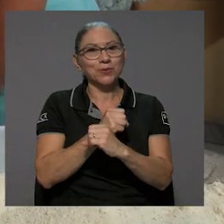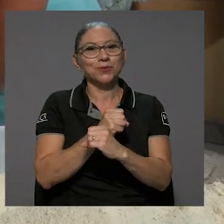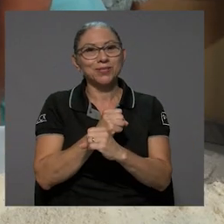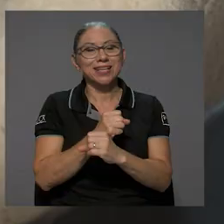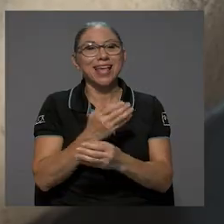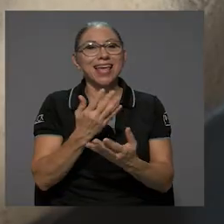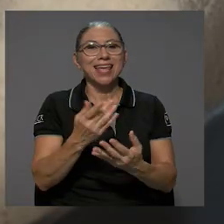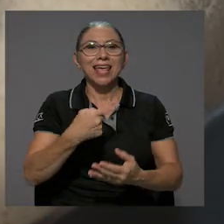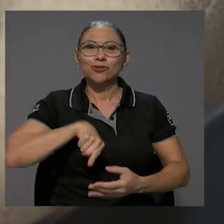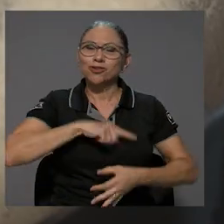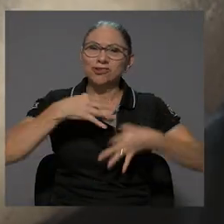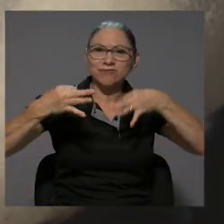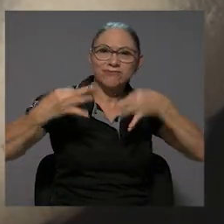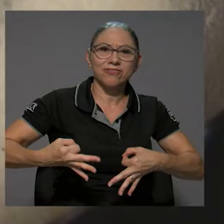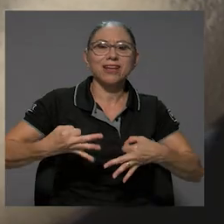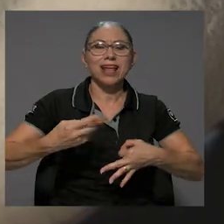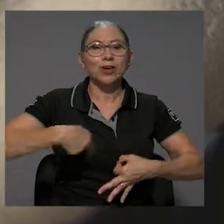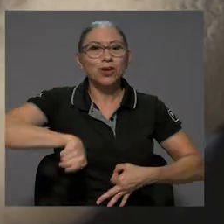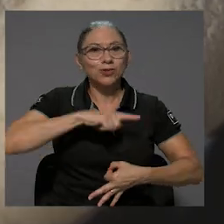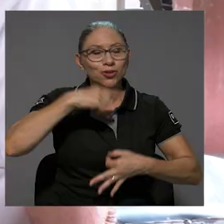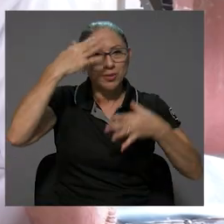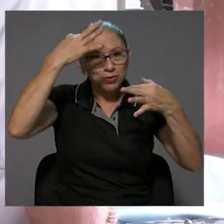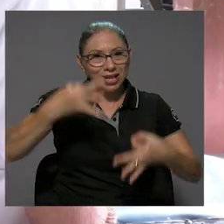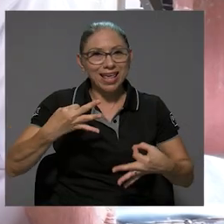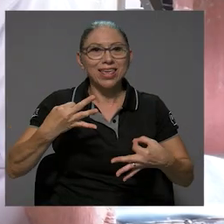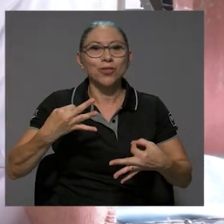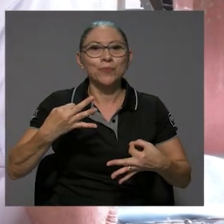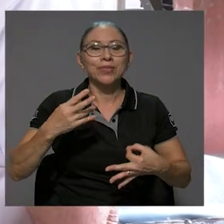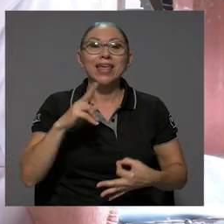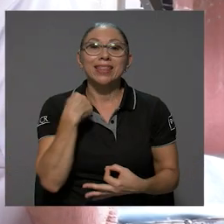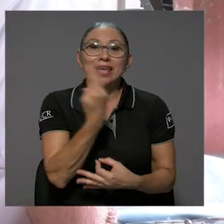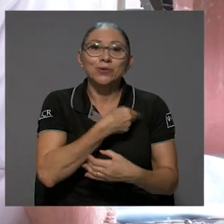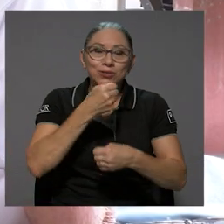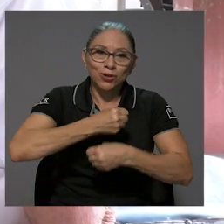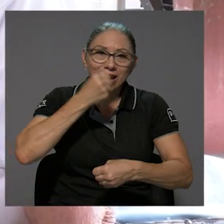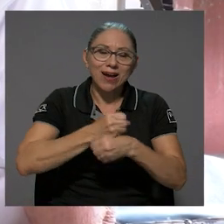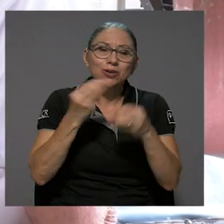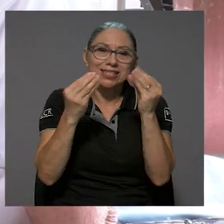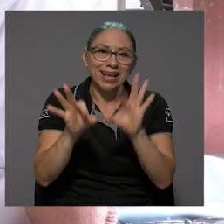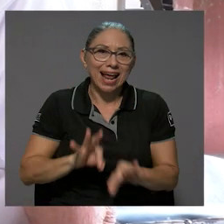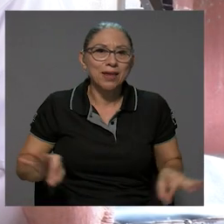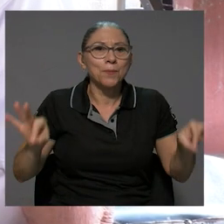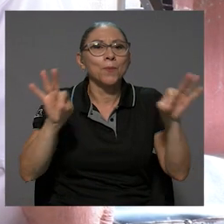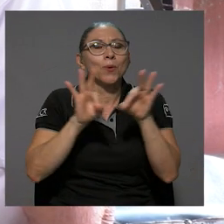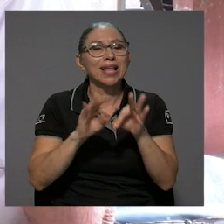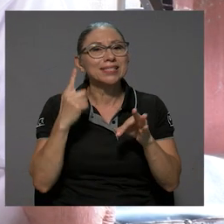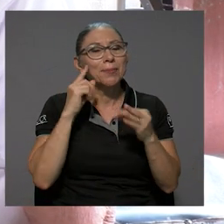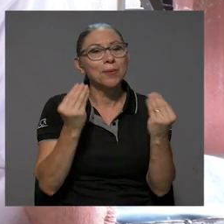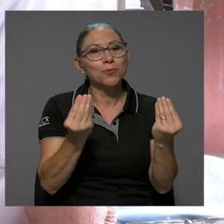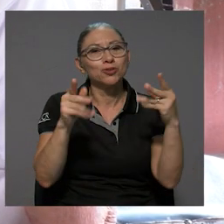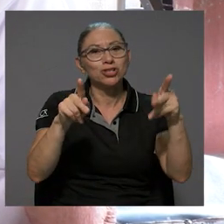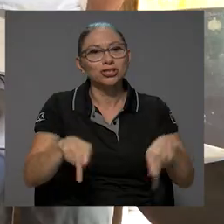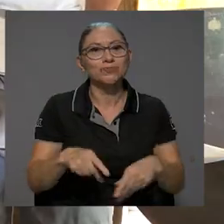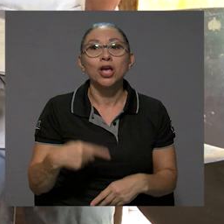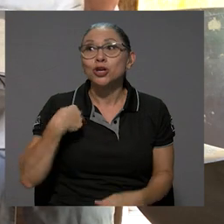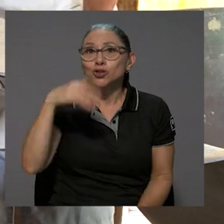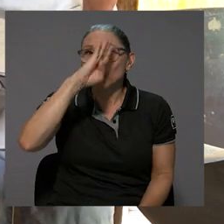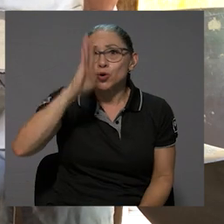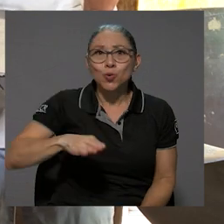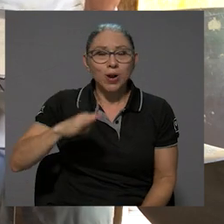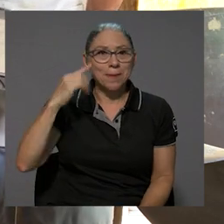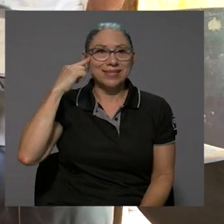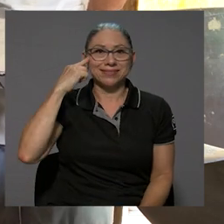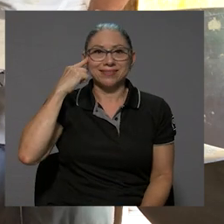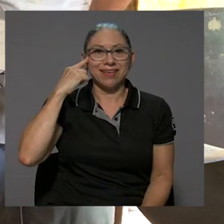seguros que estamos firmes en lo que hemos creído, ¿verdad? De que nuestro trabajo es de gran importancia para muchos. Nunca